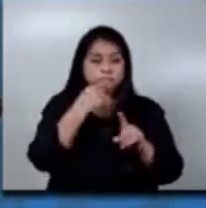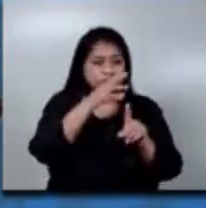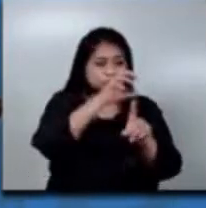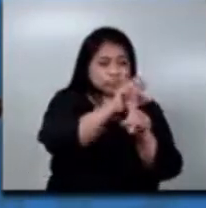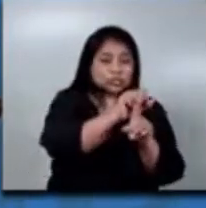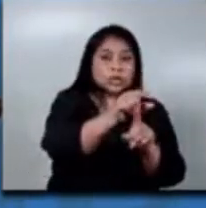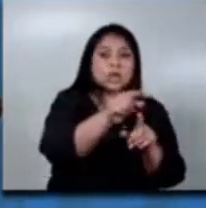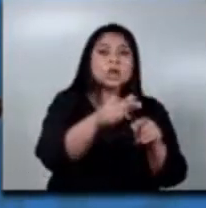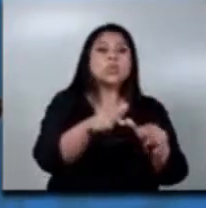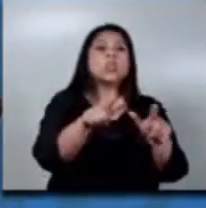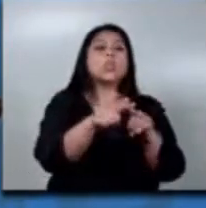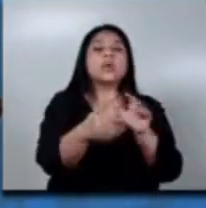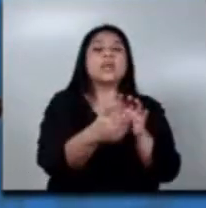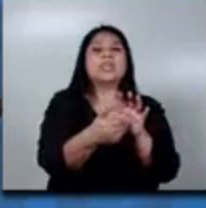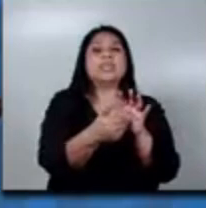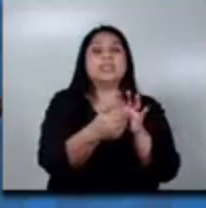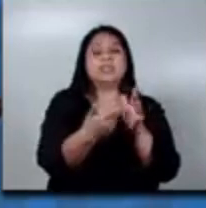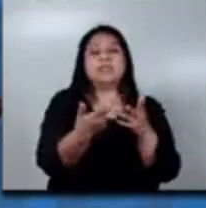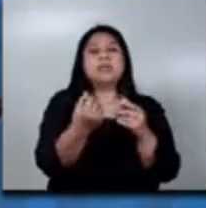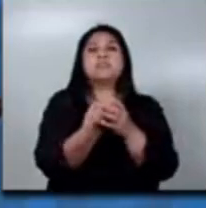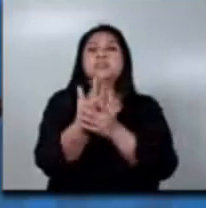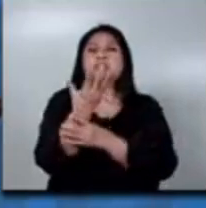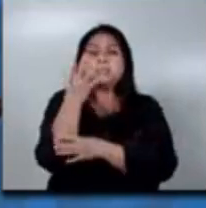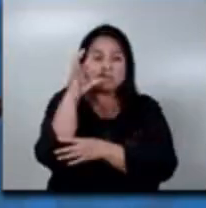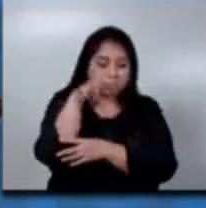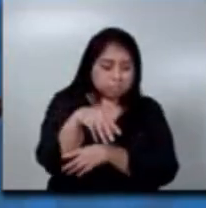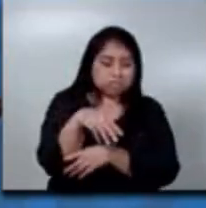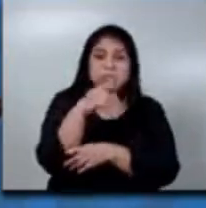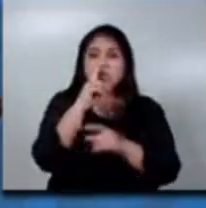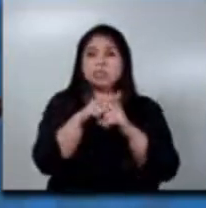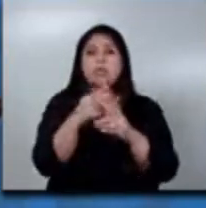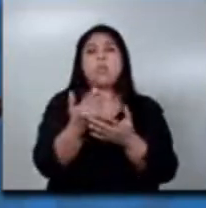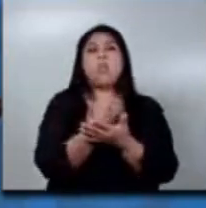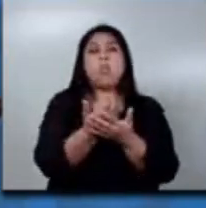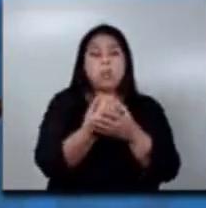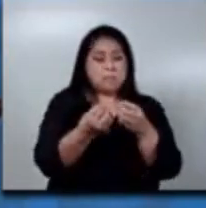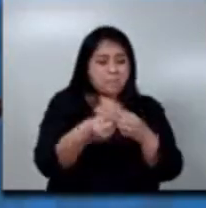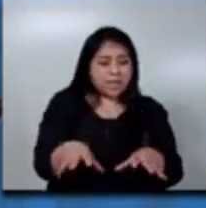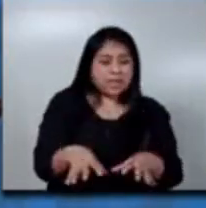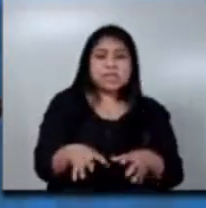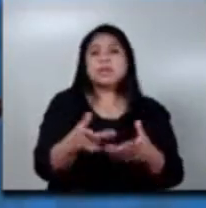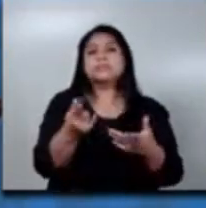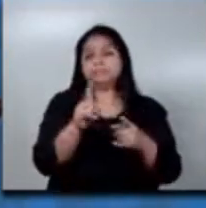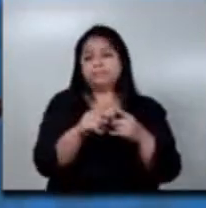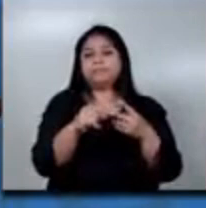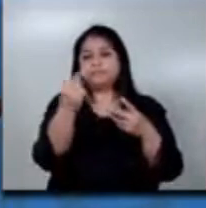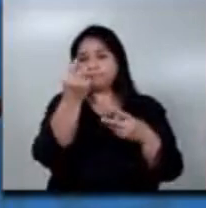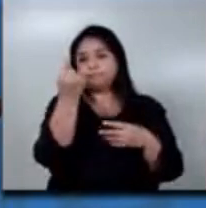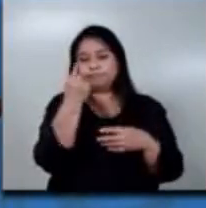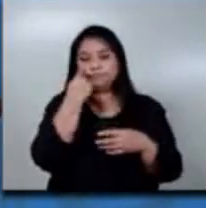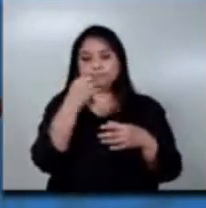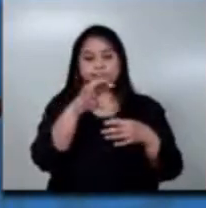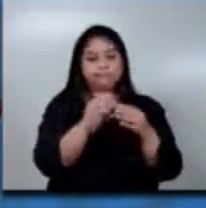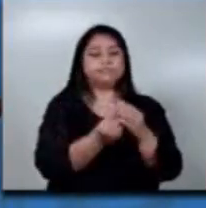áreas de daños, cultivos dañados, daño económico que pueden tener los agricultores principalmente en sus siembras.